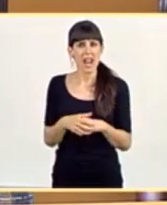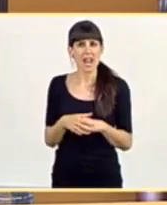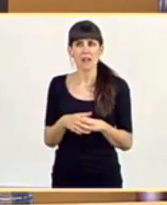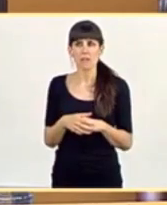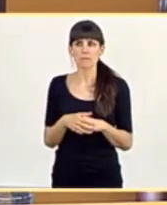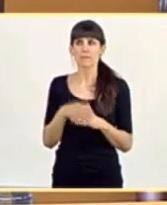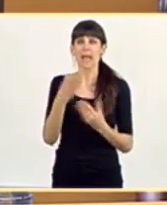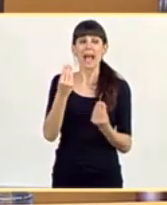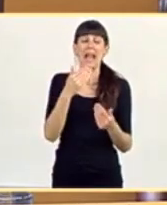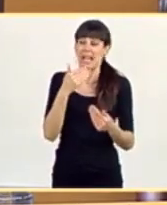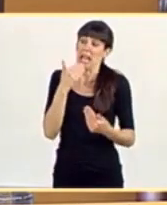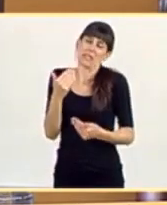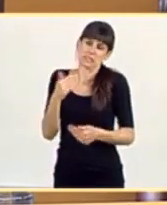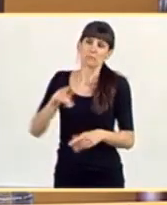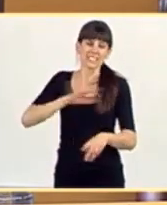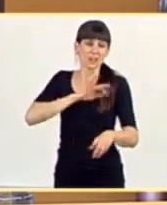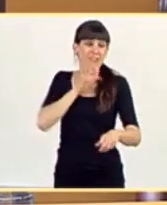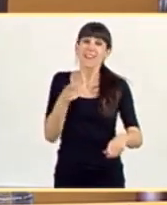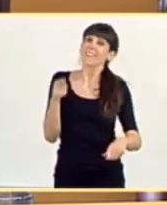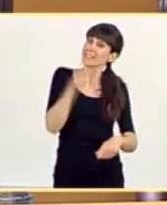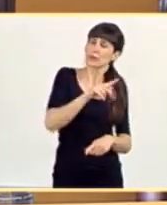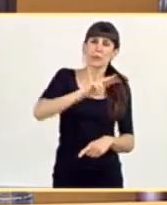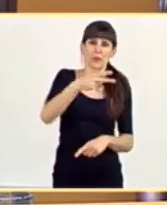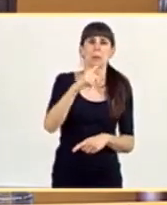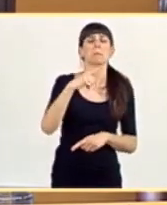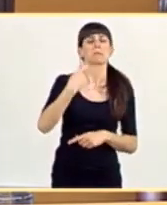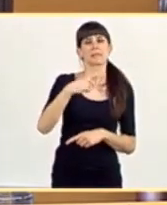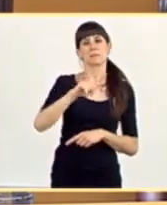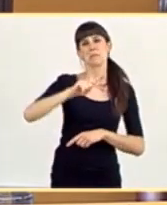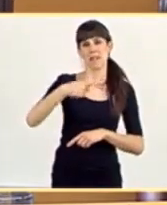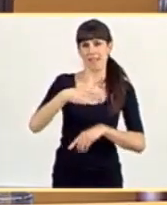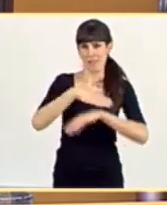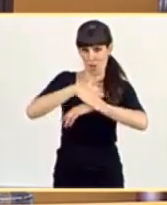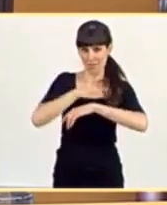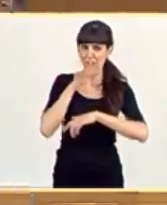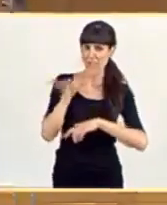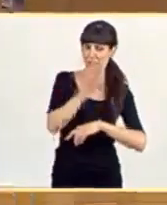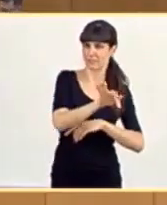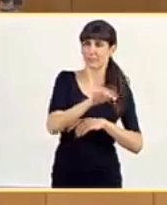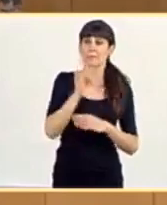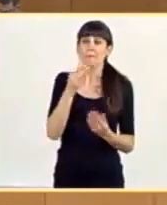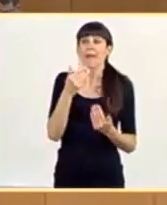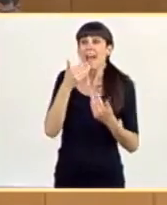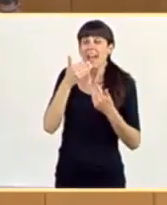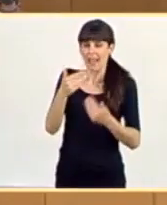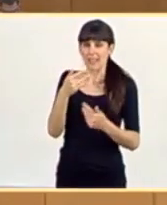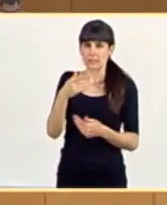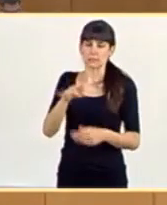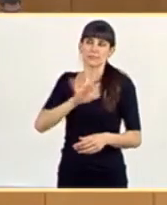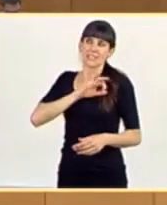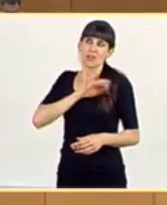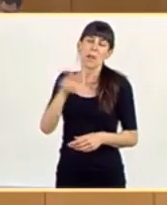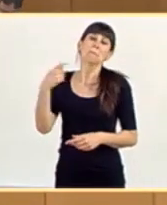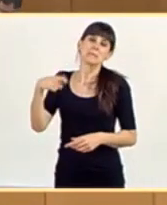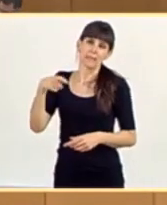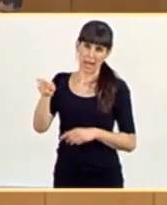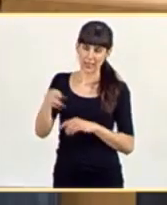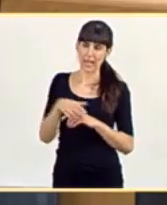Gracias, señoría. Tiene la palabra la vicepresidenta primera del Gobierno. Gracias, señora presidenta.